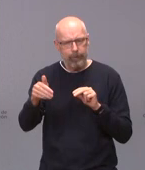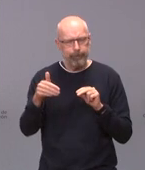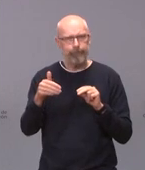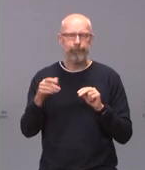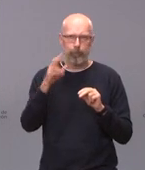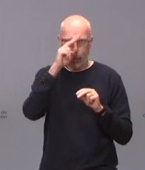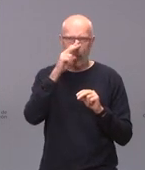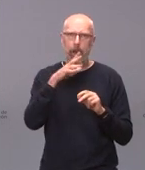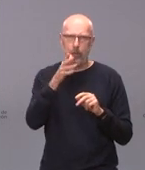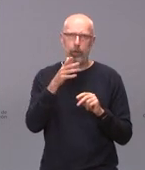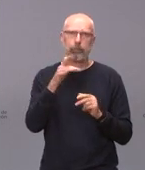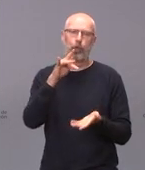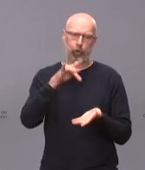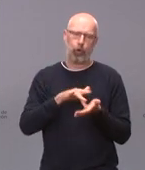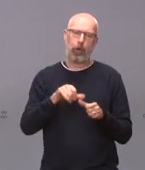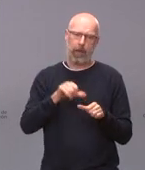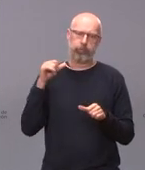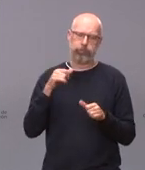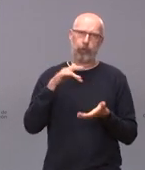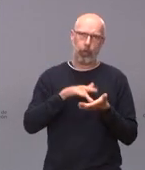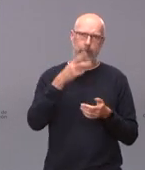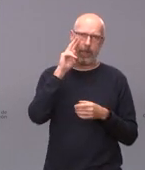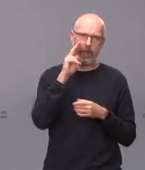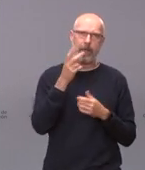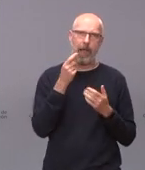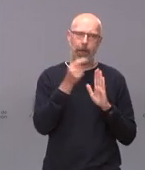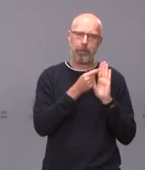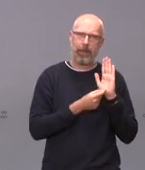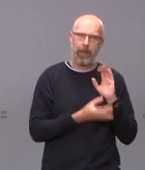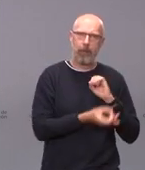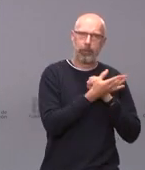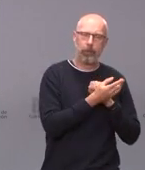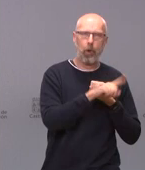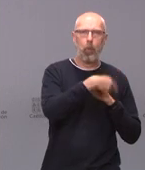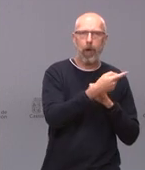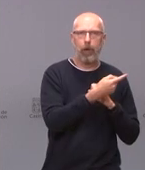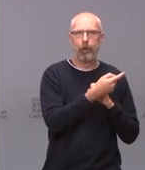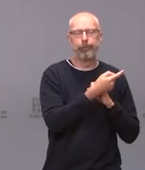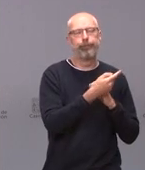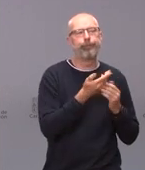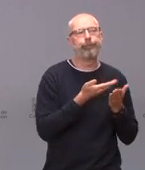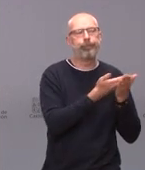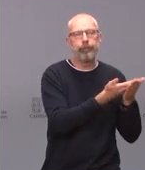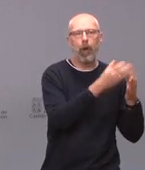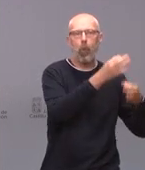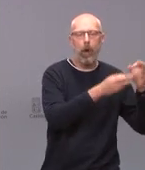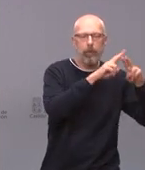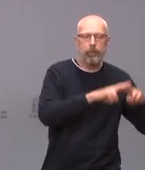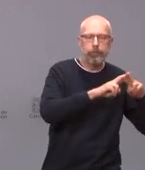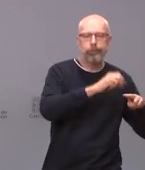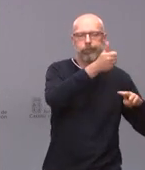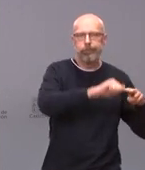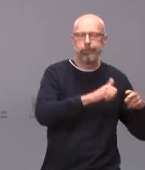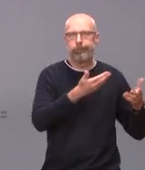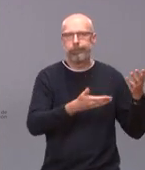el año pasado la complejidad de tomar medidas porque tienen que ser sometidas a ratificación judicial. Nosotros